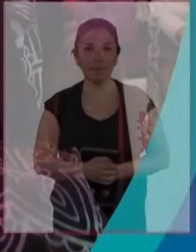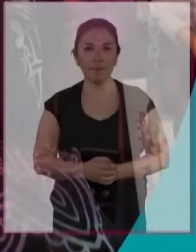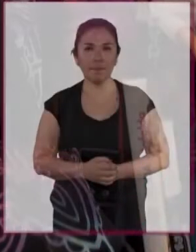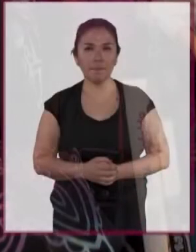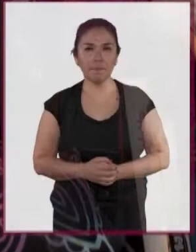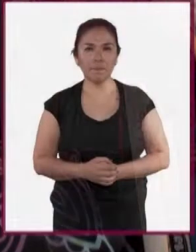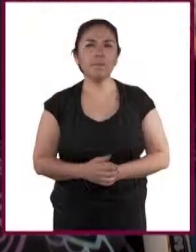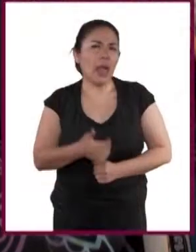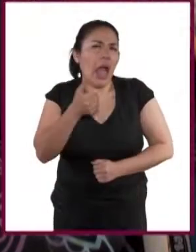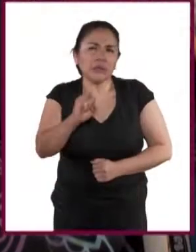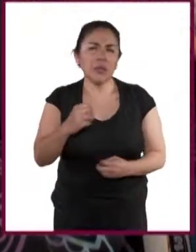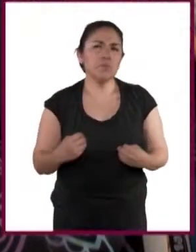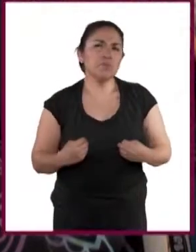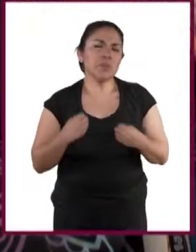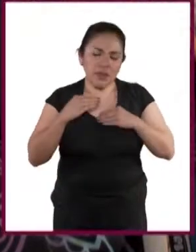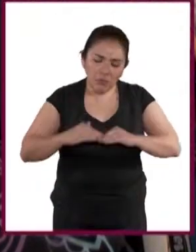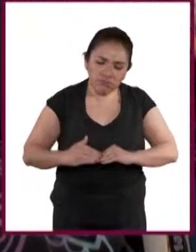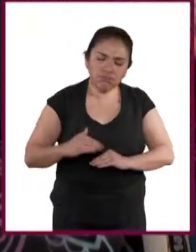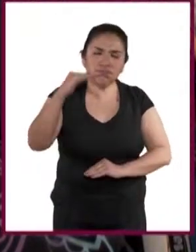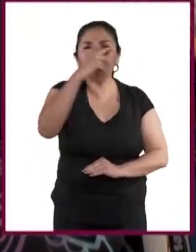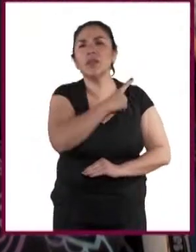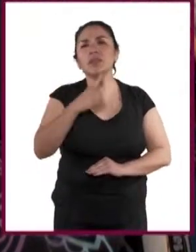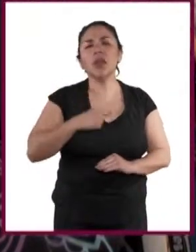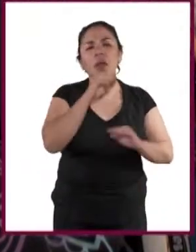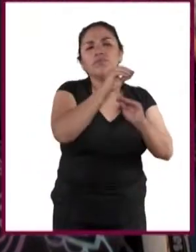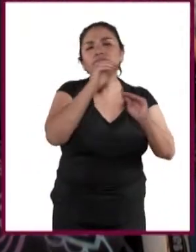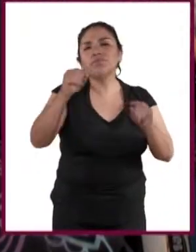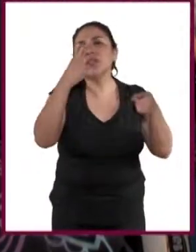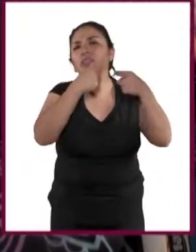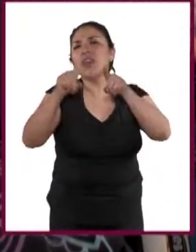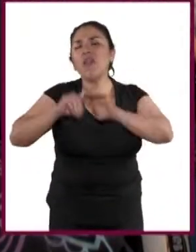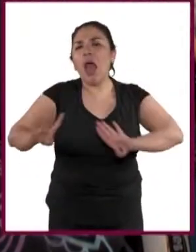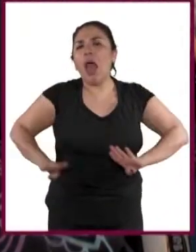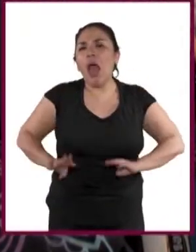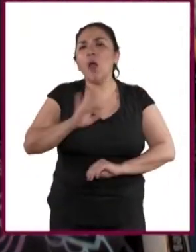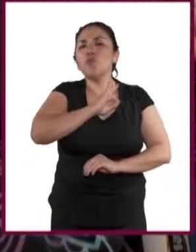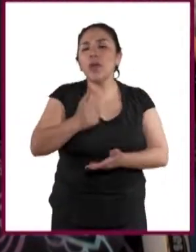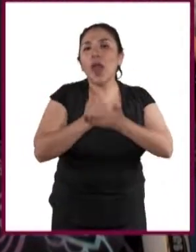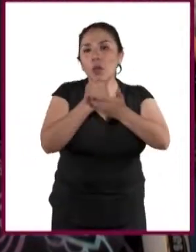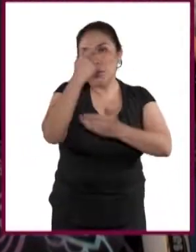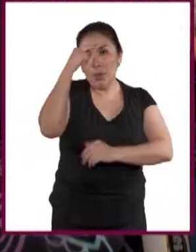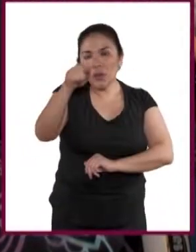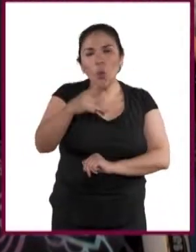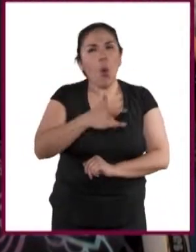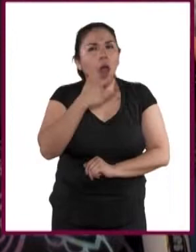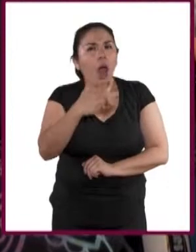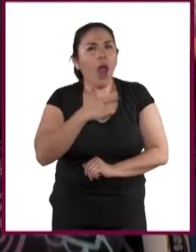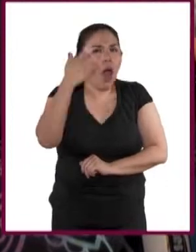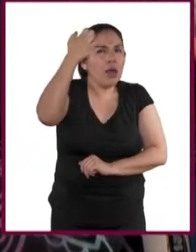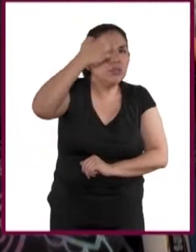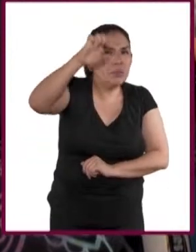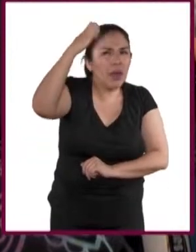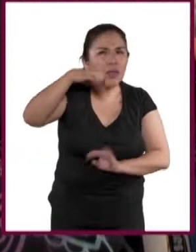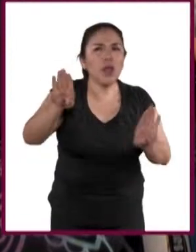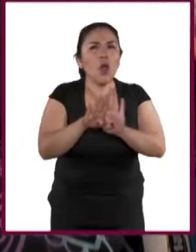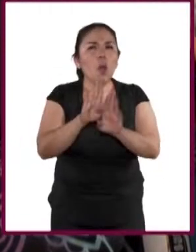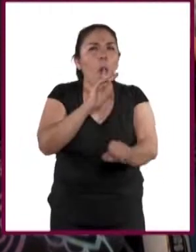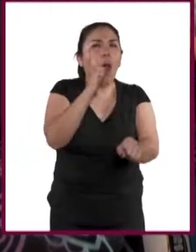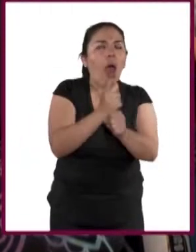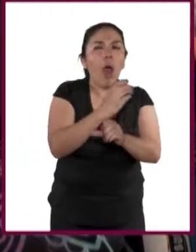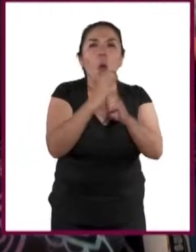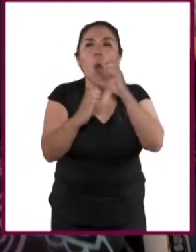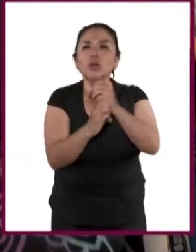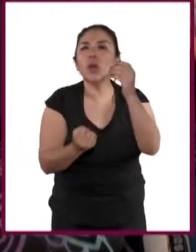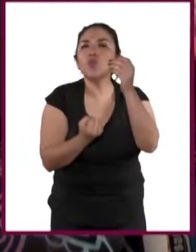A lo largo de nuestra vida tenemos que vivir diferentes etapas que nos ayudan a crecer, experimentar y descubrir cosas nuevas. A